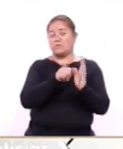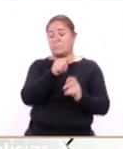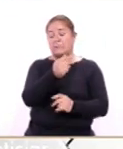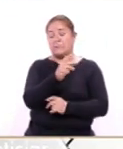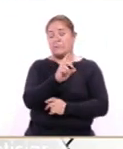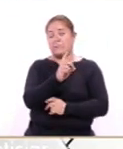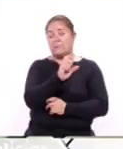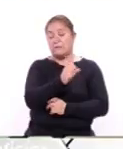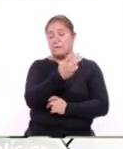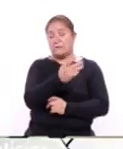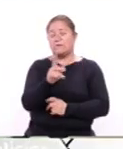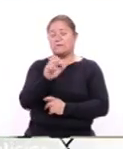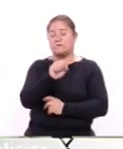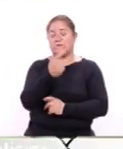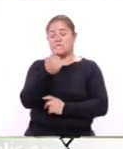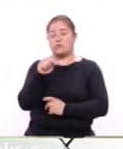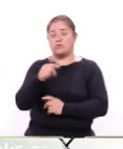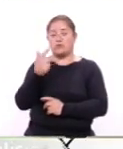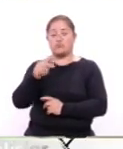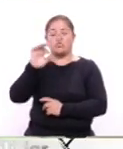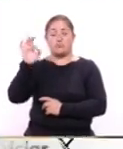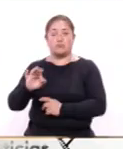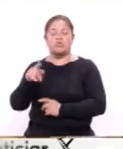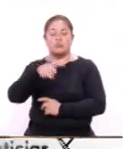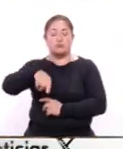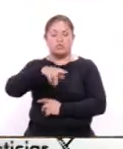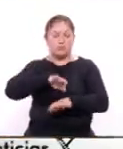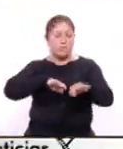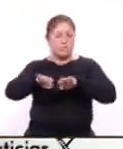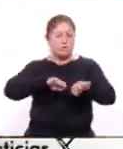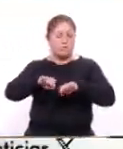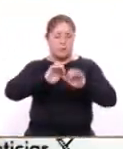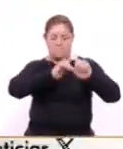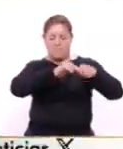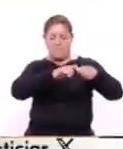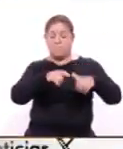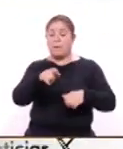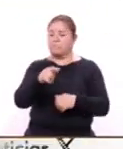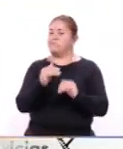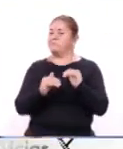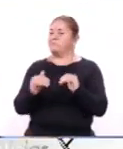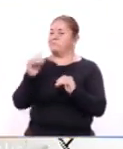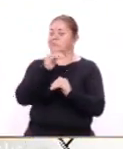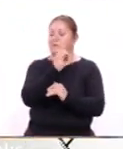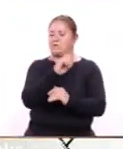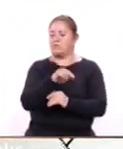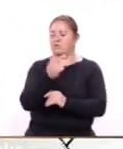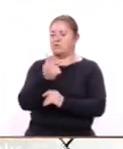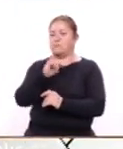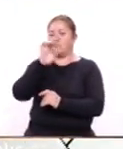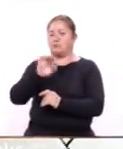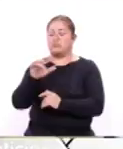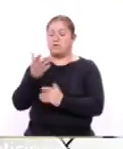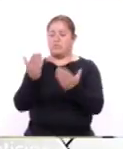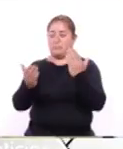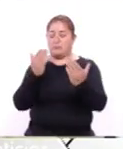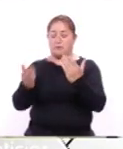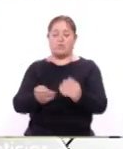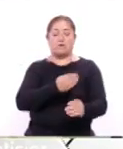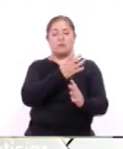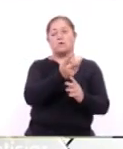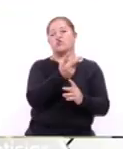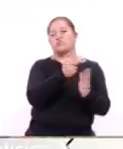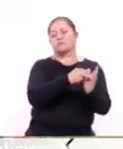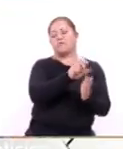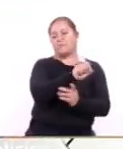económica fue de 61.8% de la población en edad para trabajar, cifra superior en 0.7% a la del cuarto trimestre de